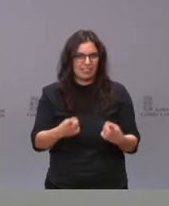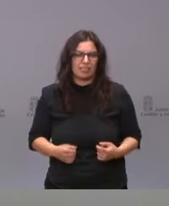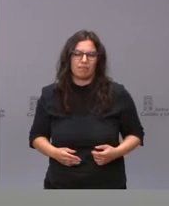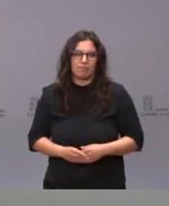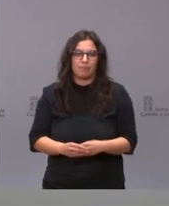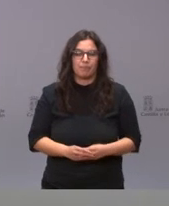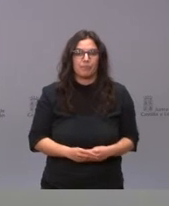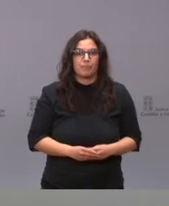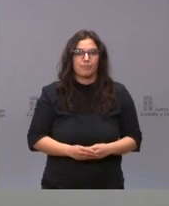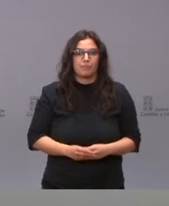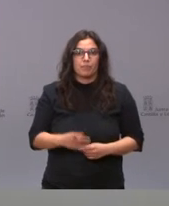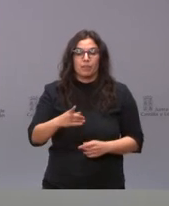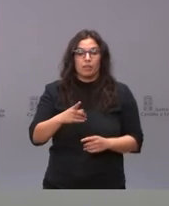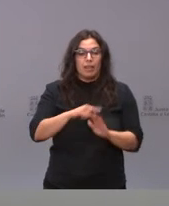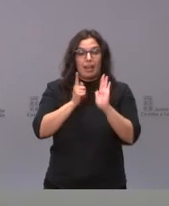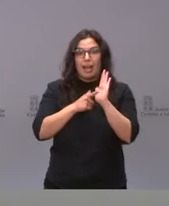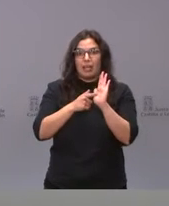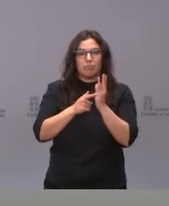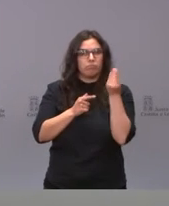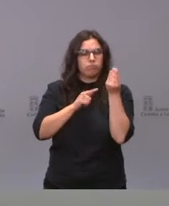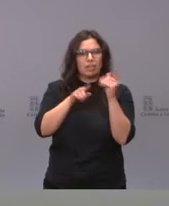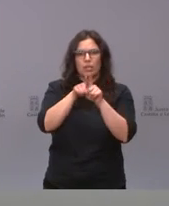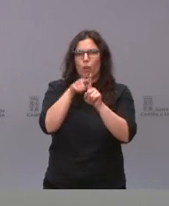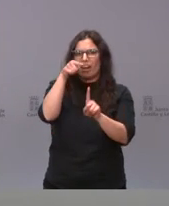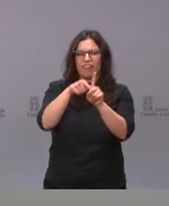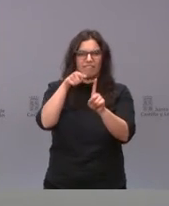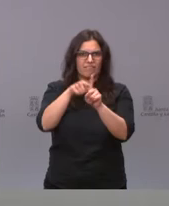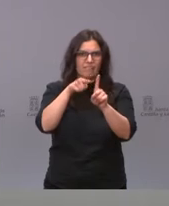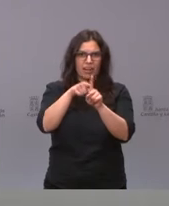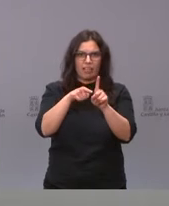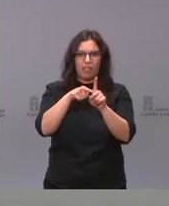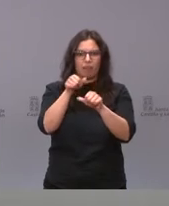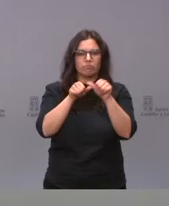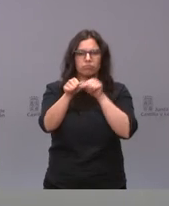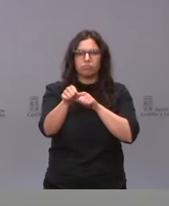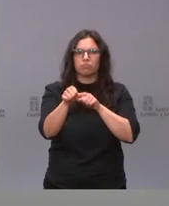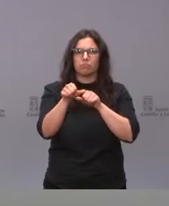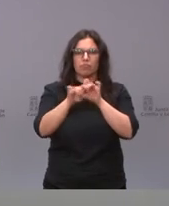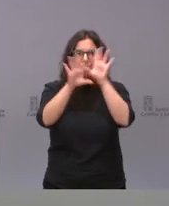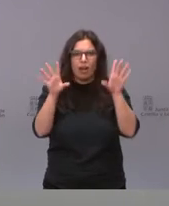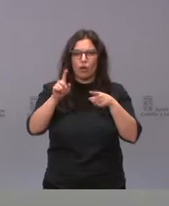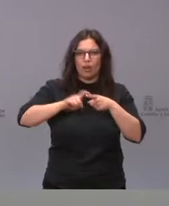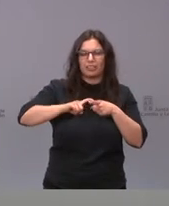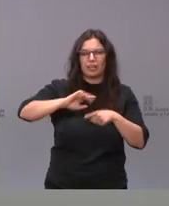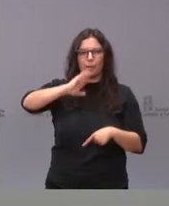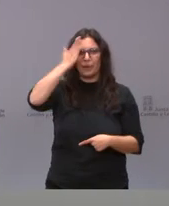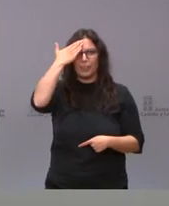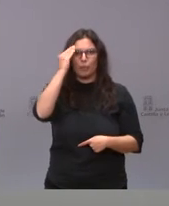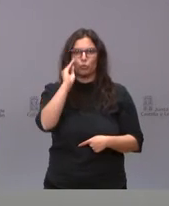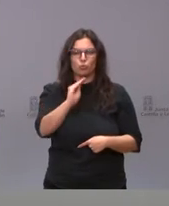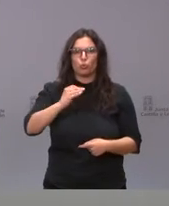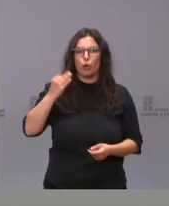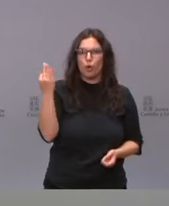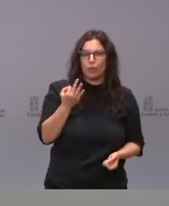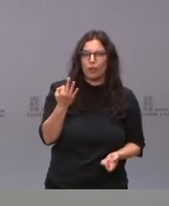Será el marco legal de referencia que definirá sus características, sus principios, sus obligaciones,